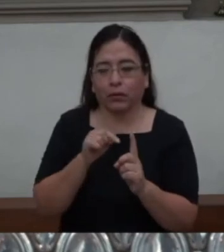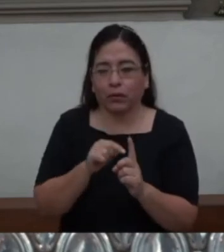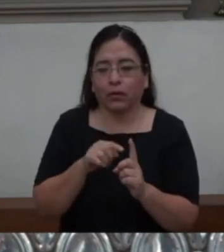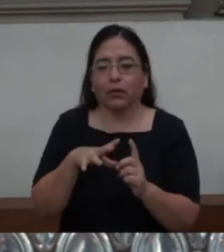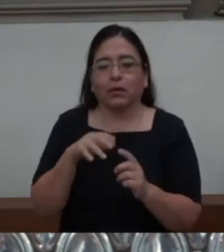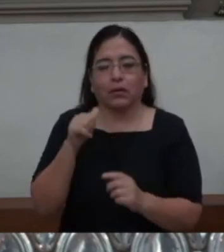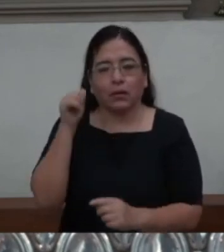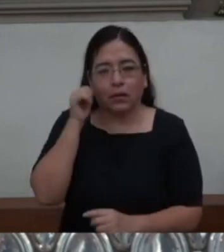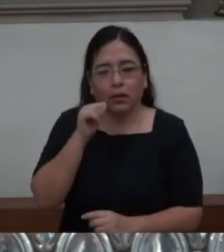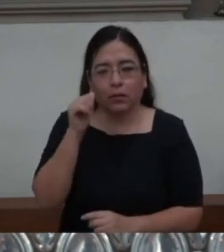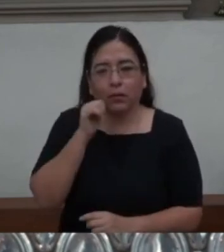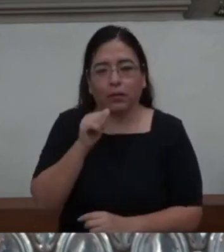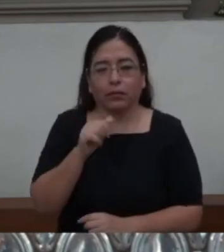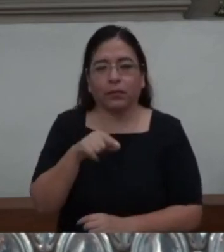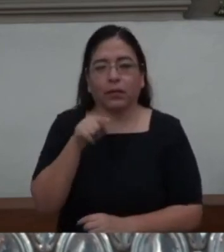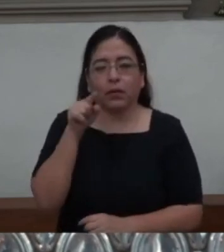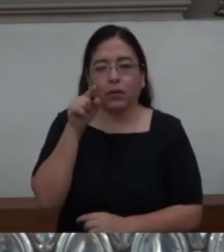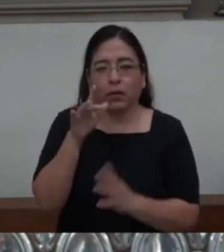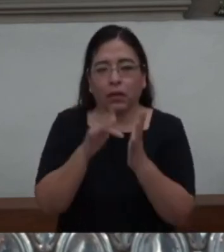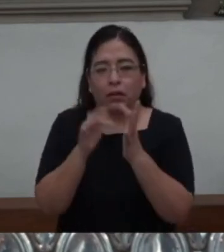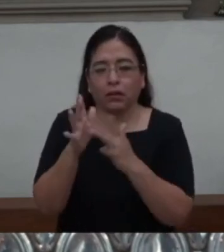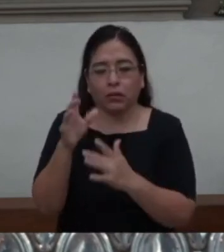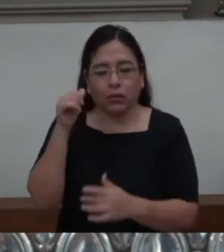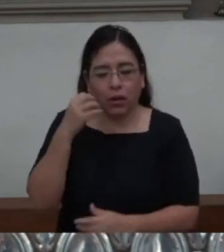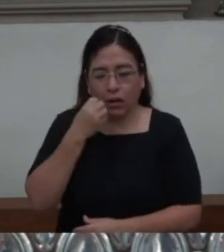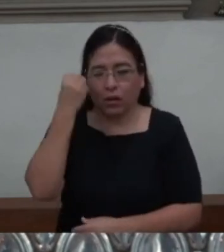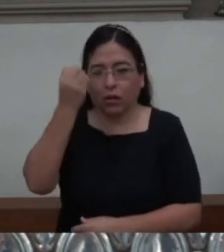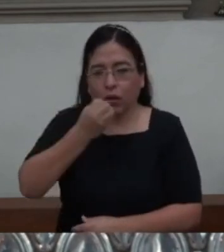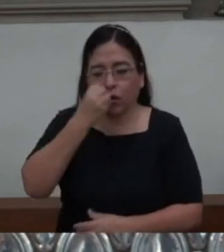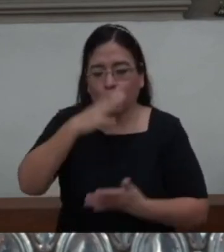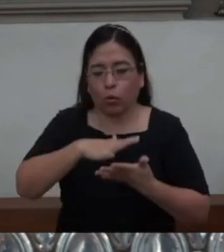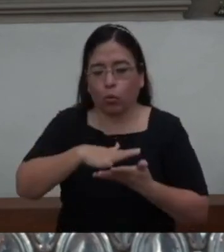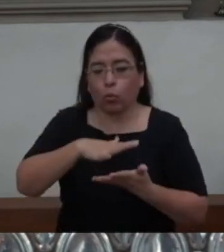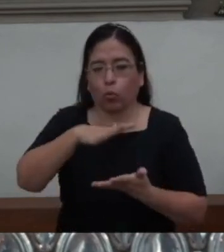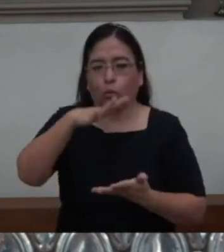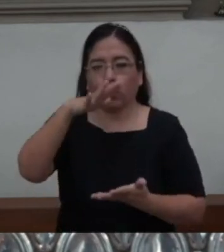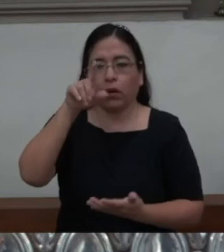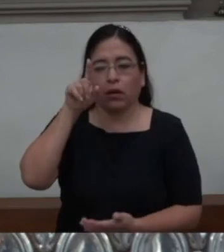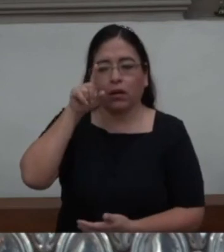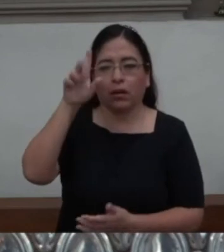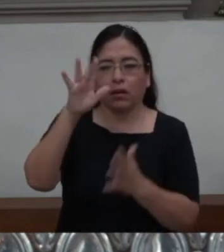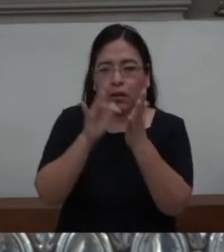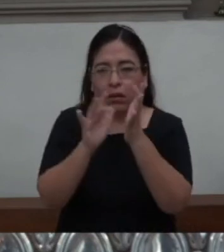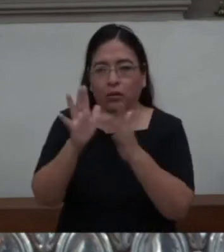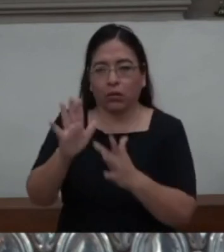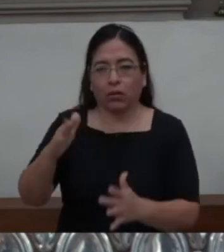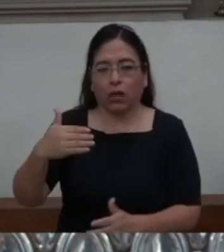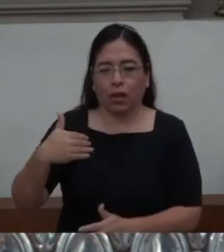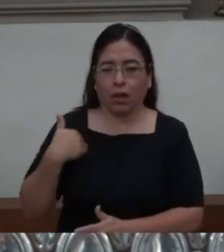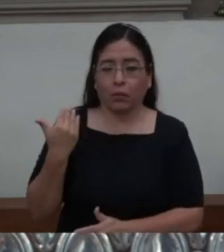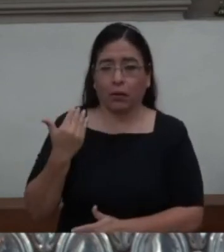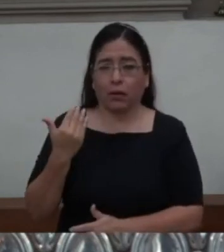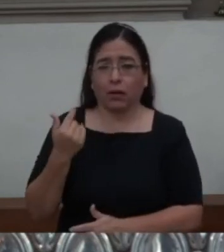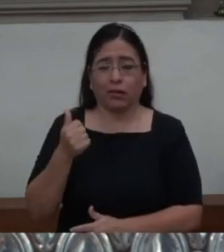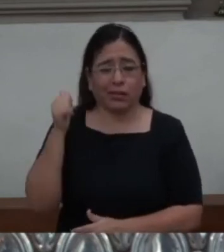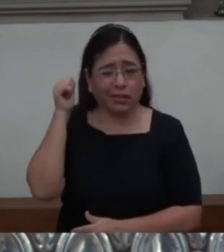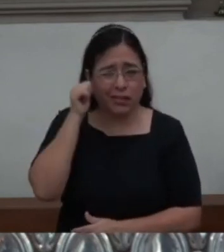Él. Lo multiplicará. Hará el milagro. Siempre.